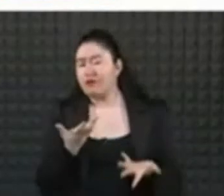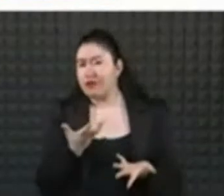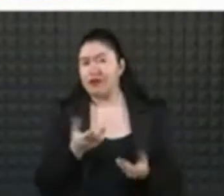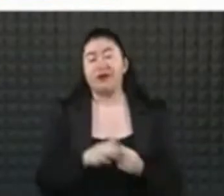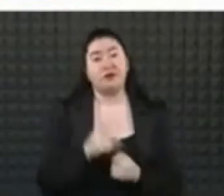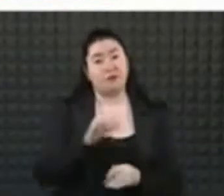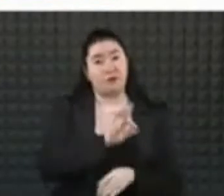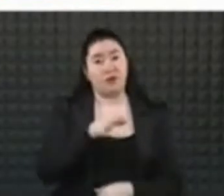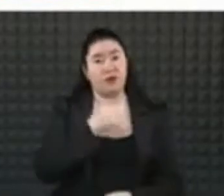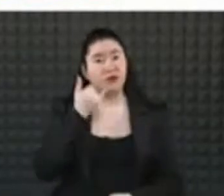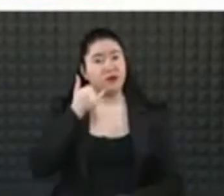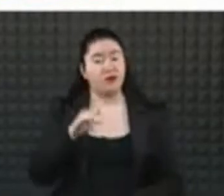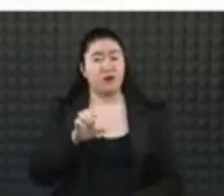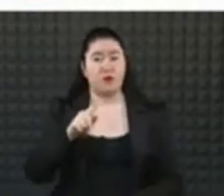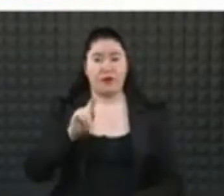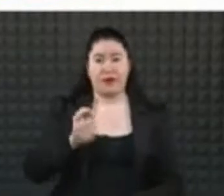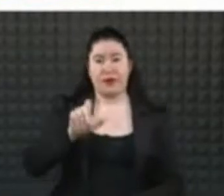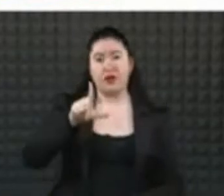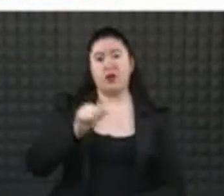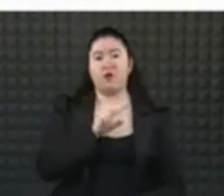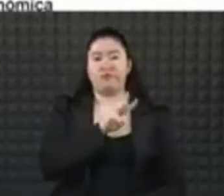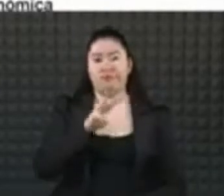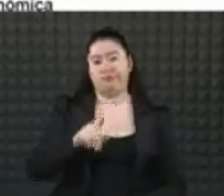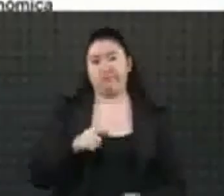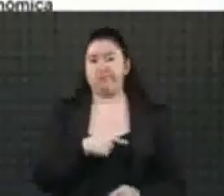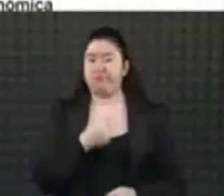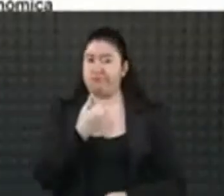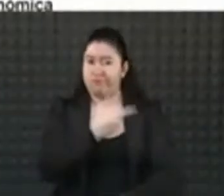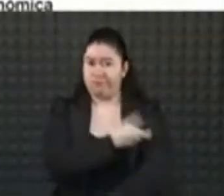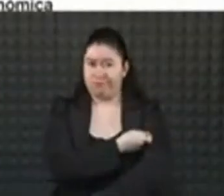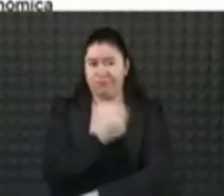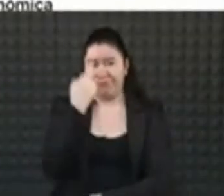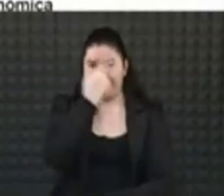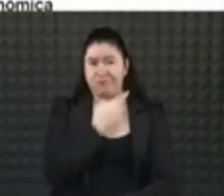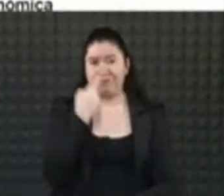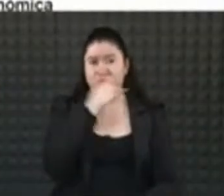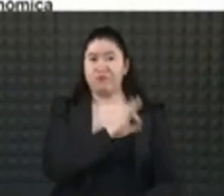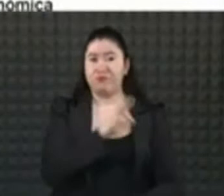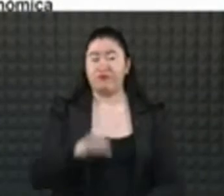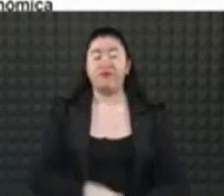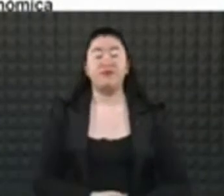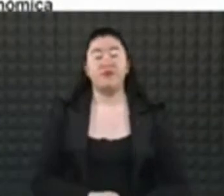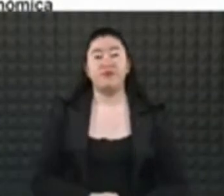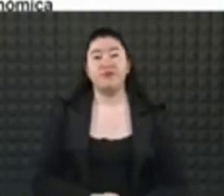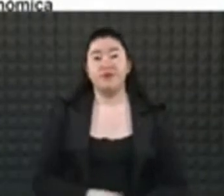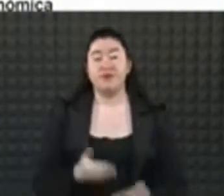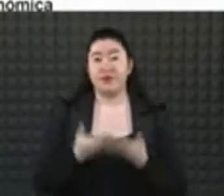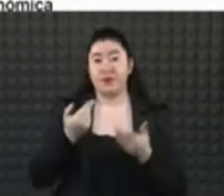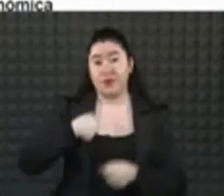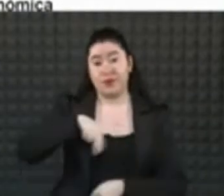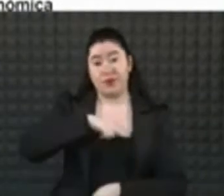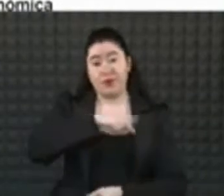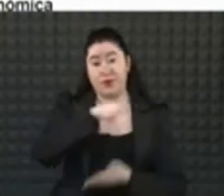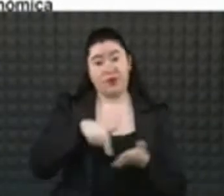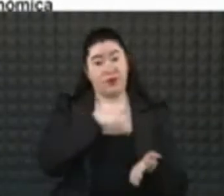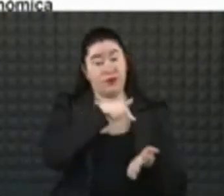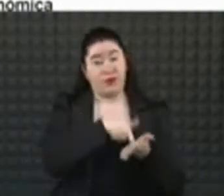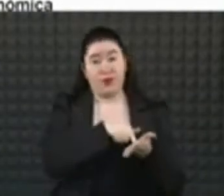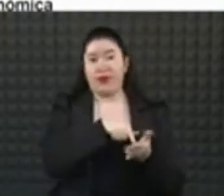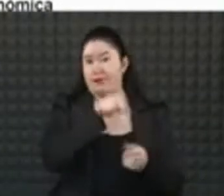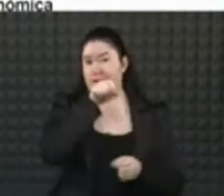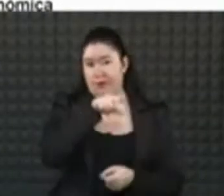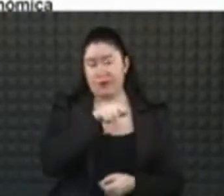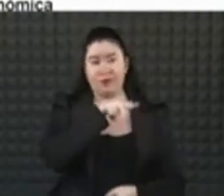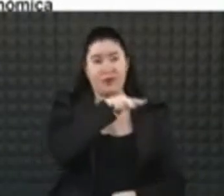-56-58-1111. Siguiente. Estas son las sedes que estaremos teniendo activas para 18 a 29